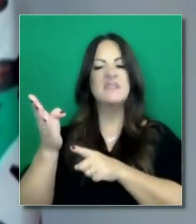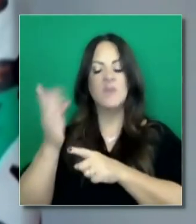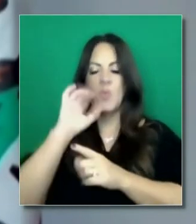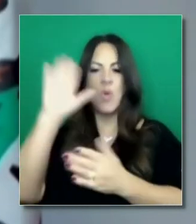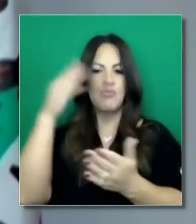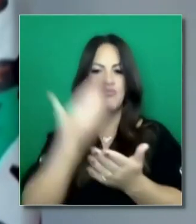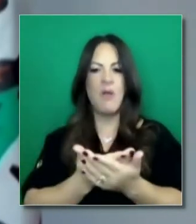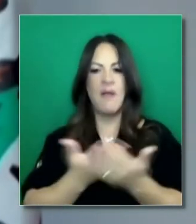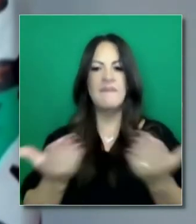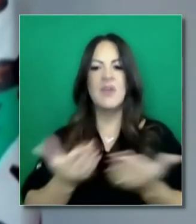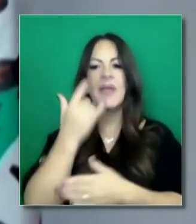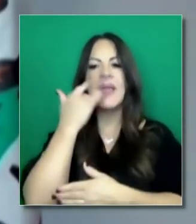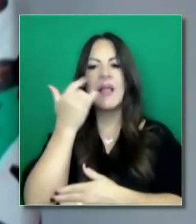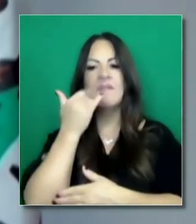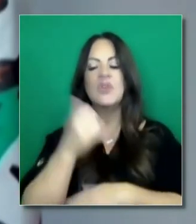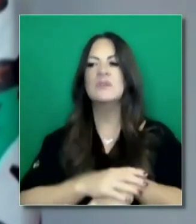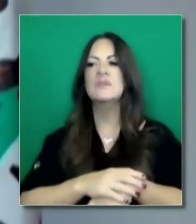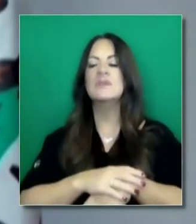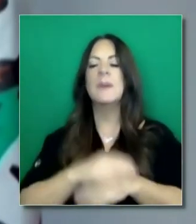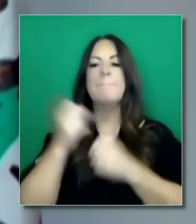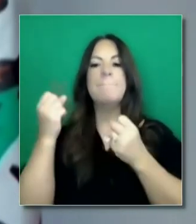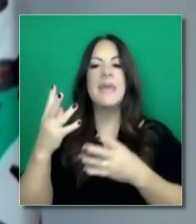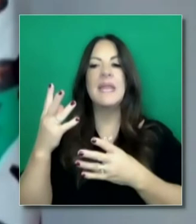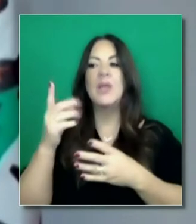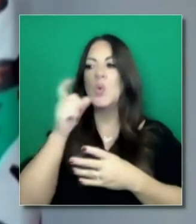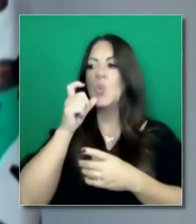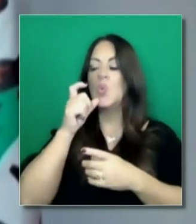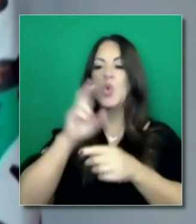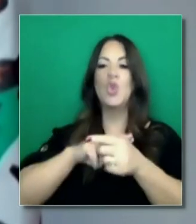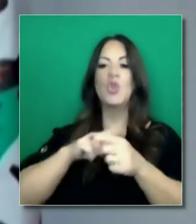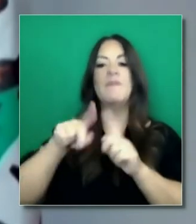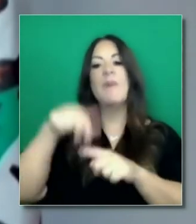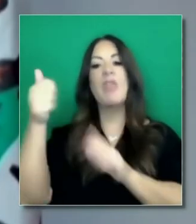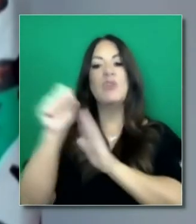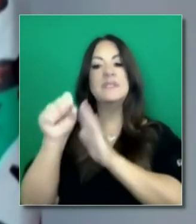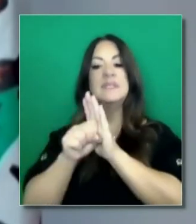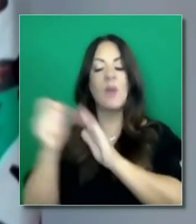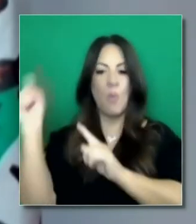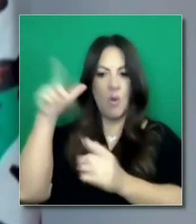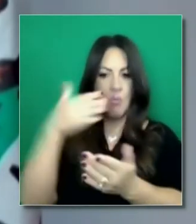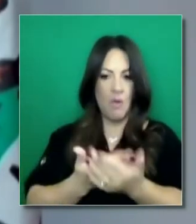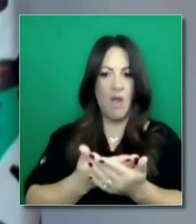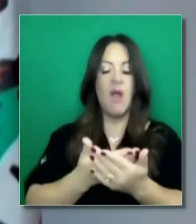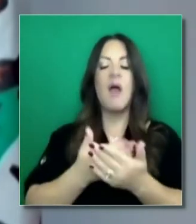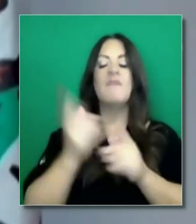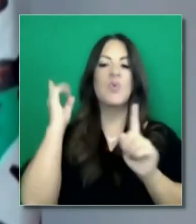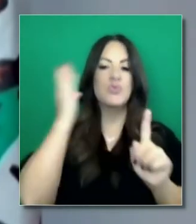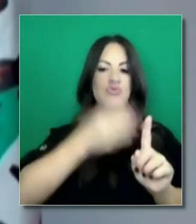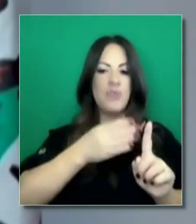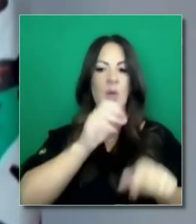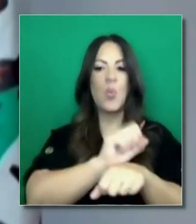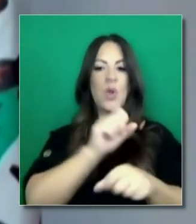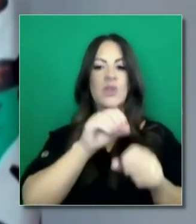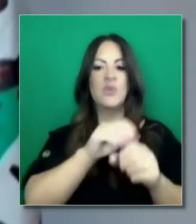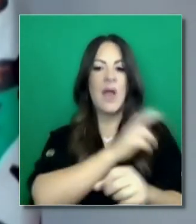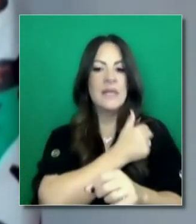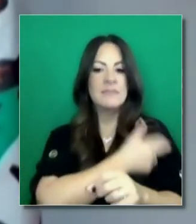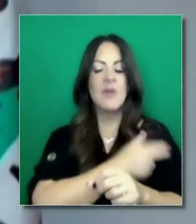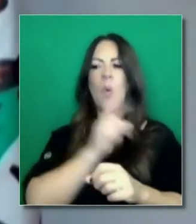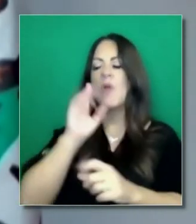médicos van a llegar al estado. Algunos van directamente a los hospitales, otros van, llegan al estado y van a